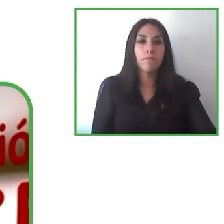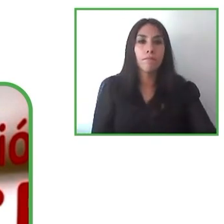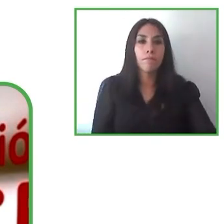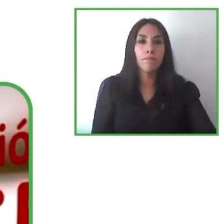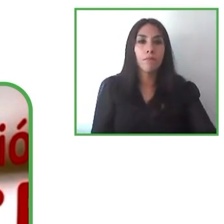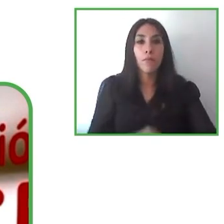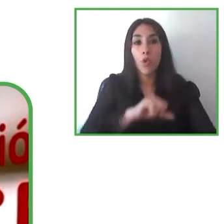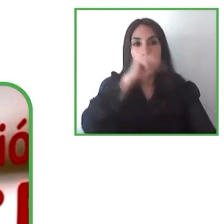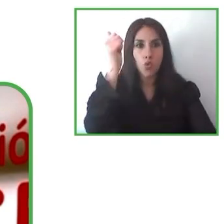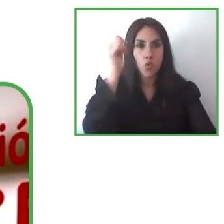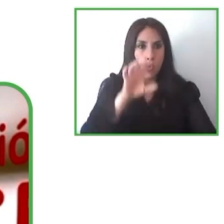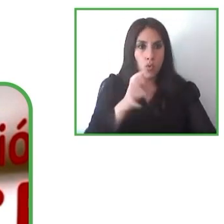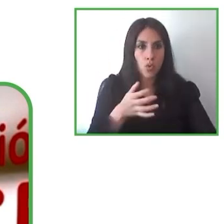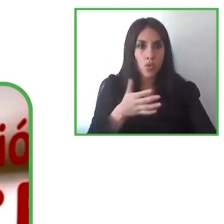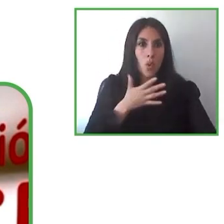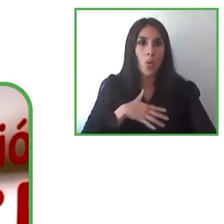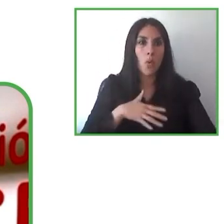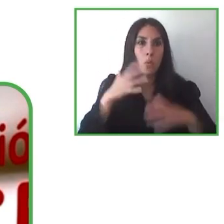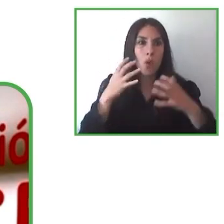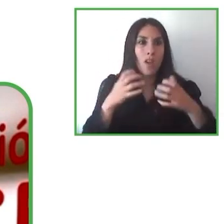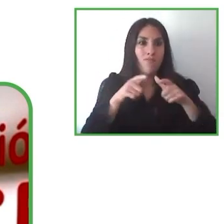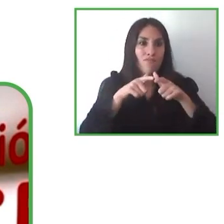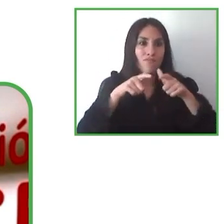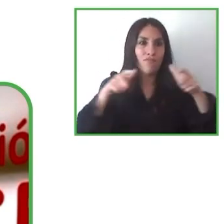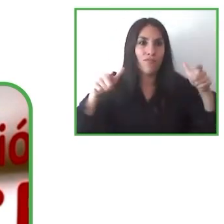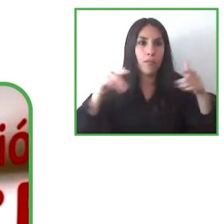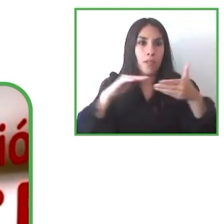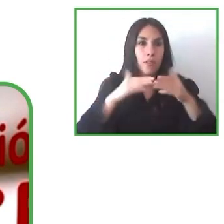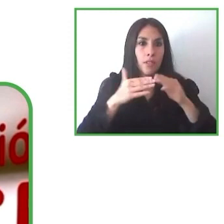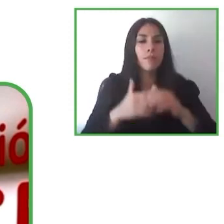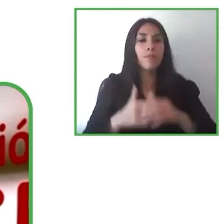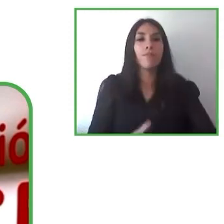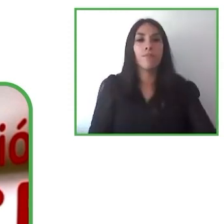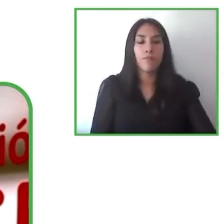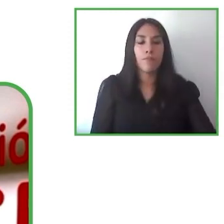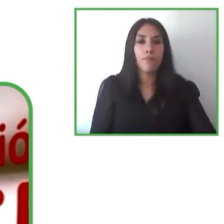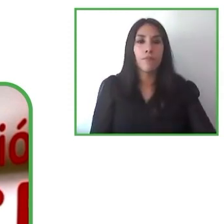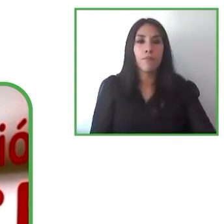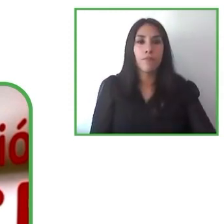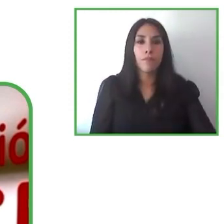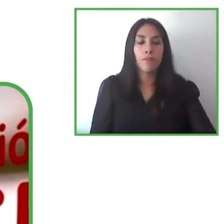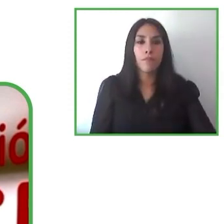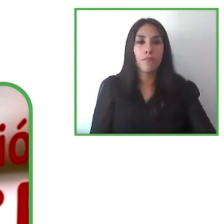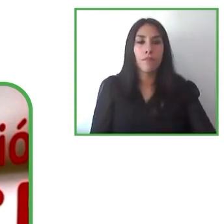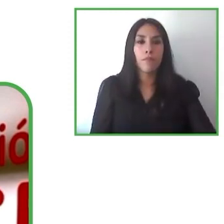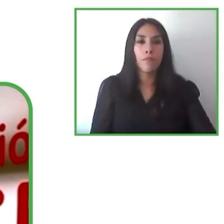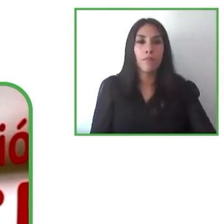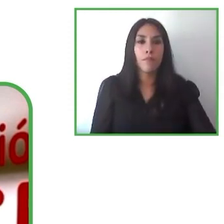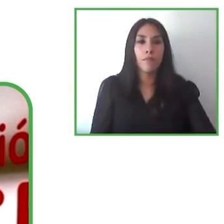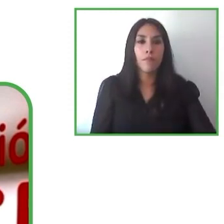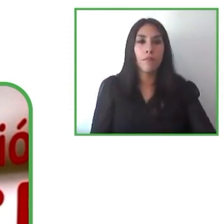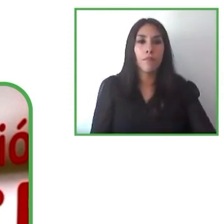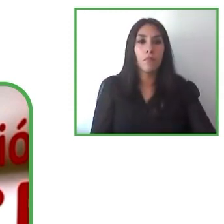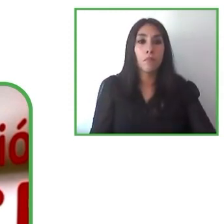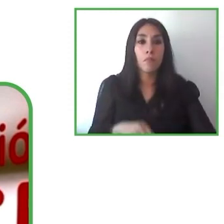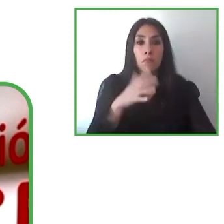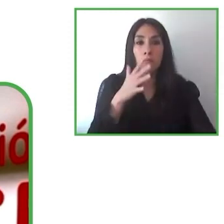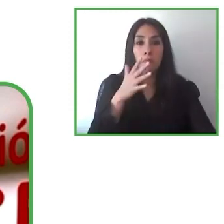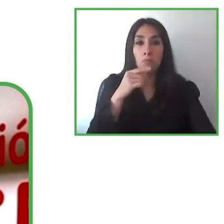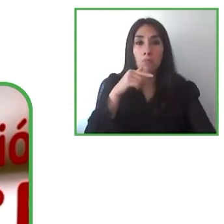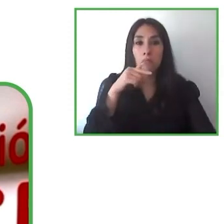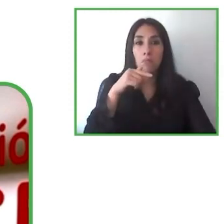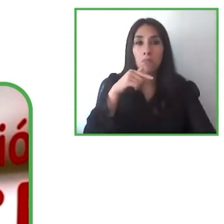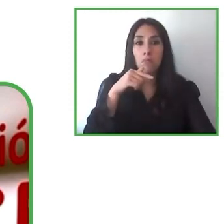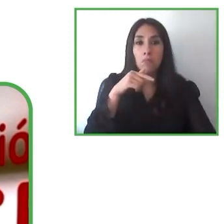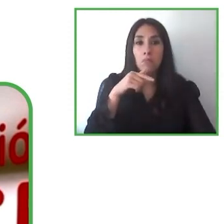y dentro de pocas semanas y luego será un tema de llegar a la población de que es una oportunidad